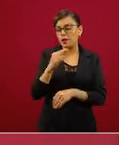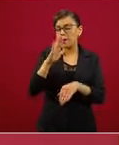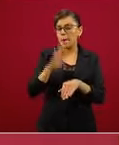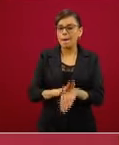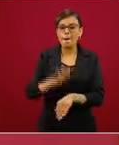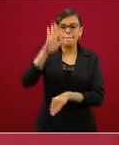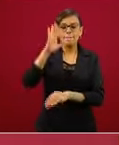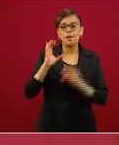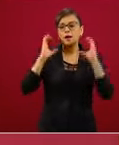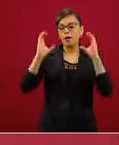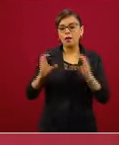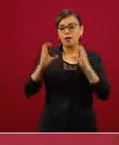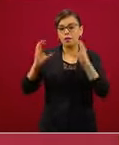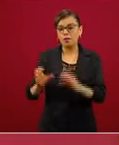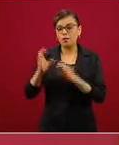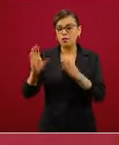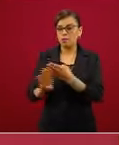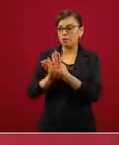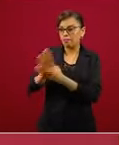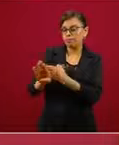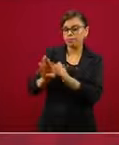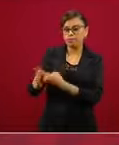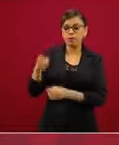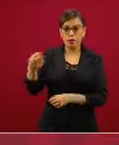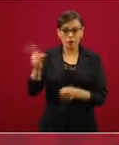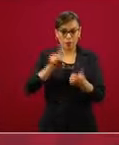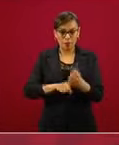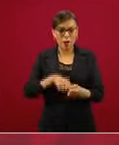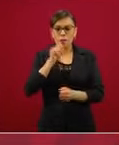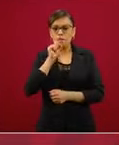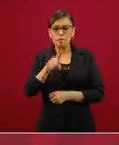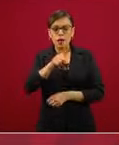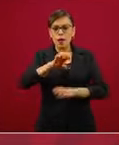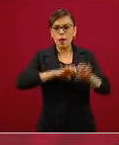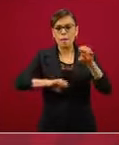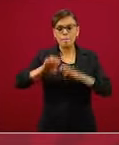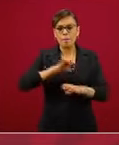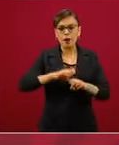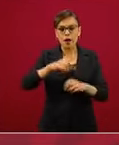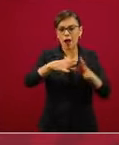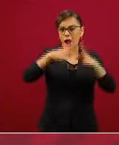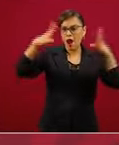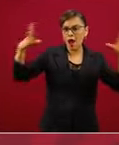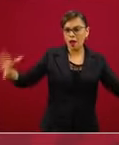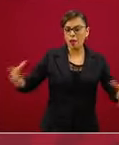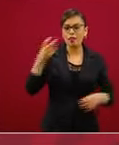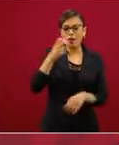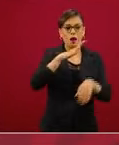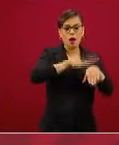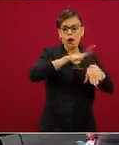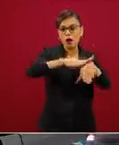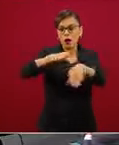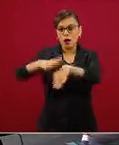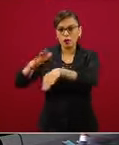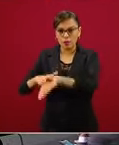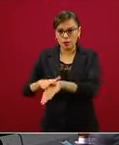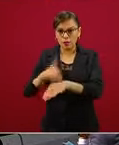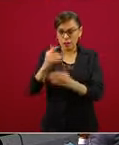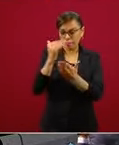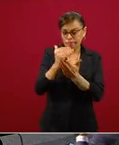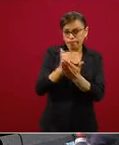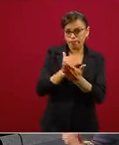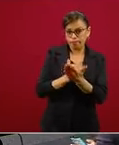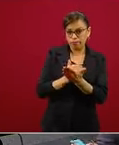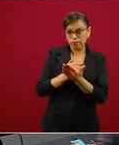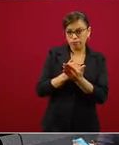Esto aplica para las grandes empresas. A ellas les hacemos también un llamado para que estas medidas que se están aplicando se